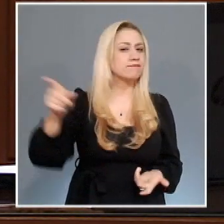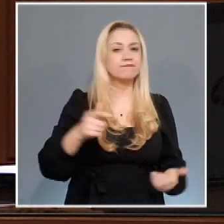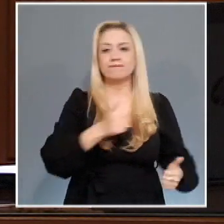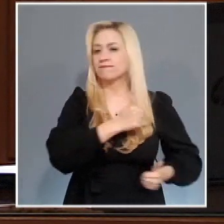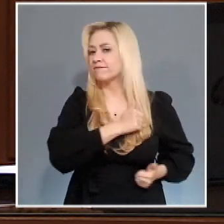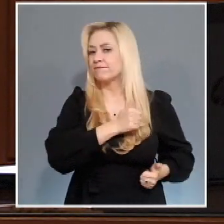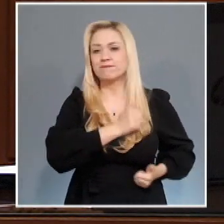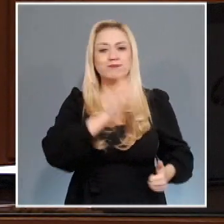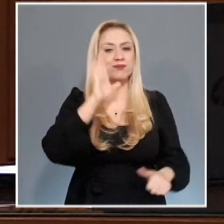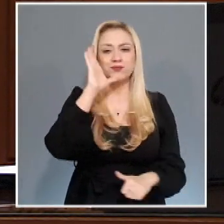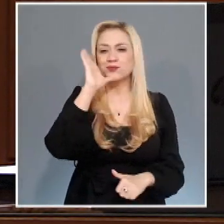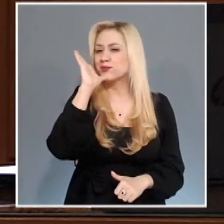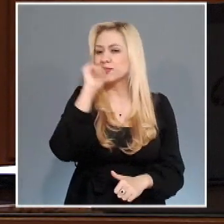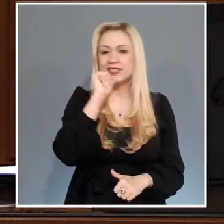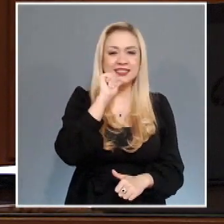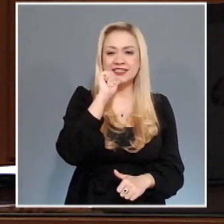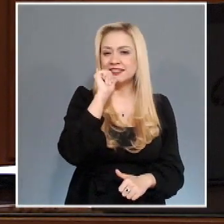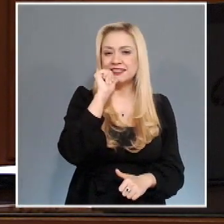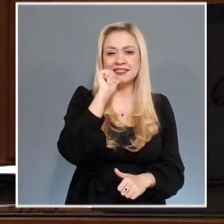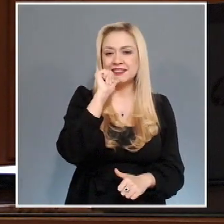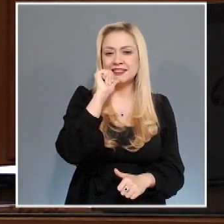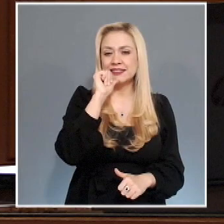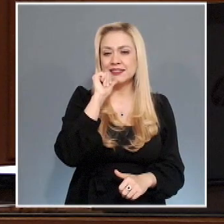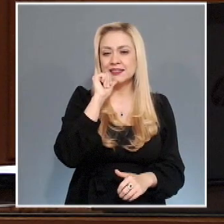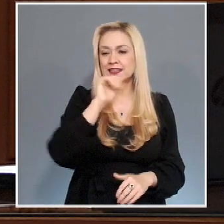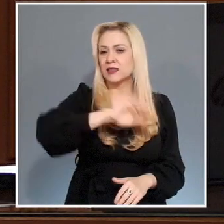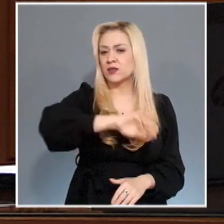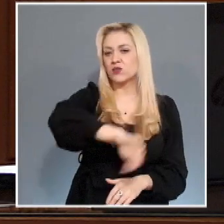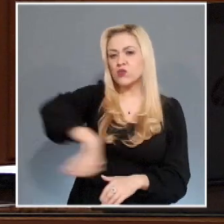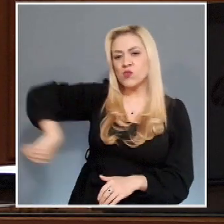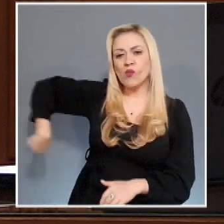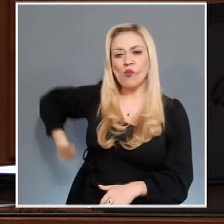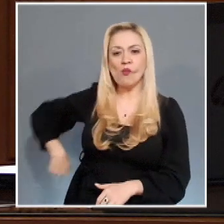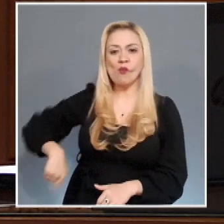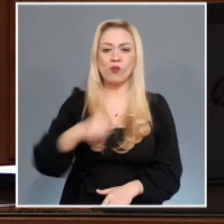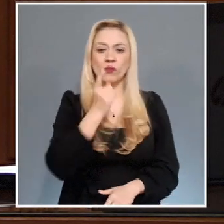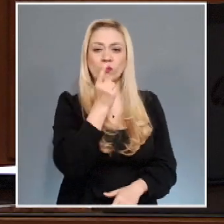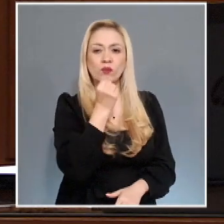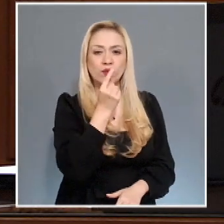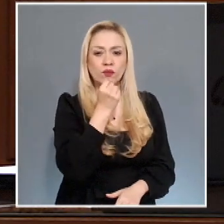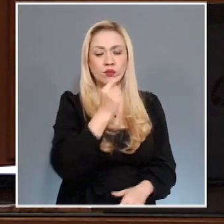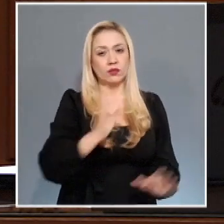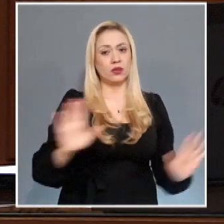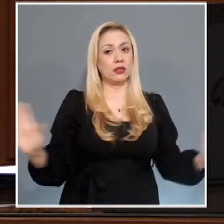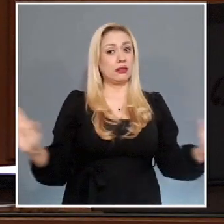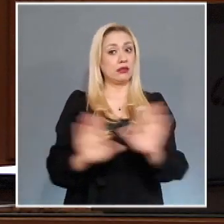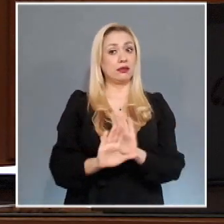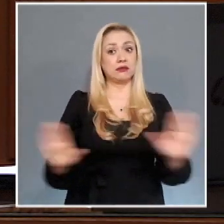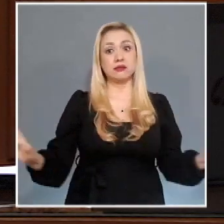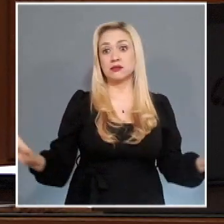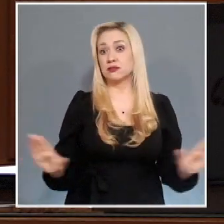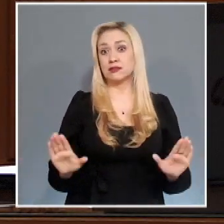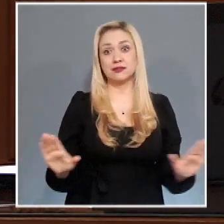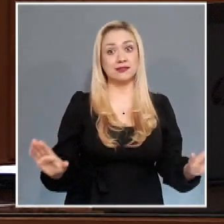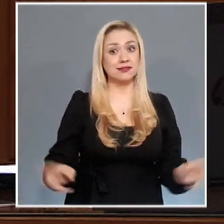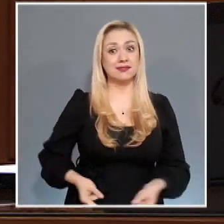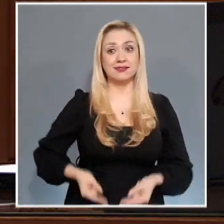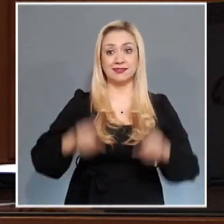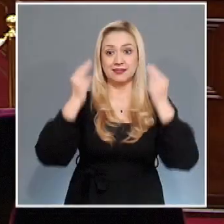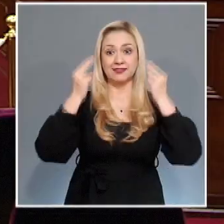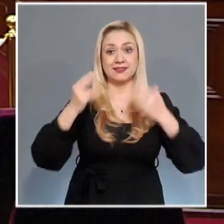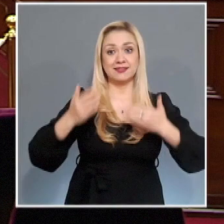las facultades propias de las instituciones de Procuración de Justicia o Policía Judicial o